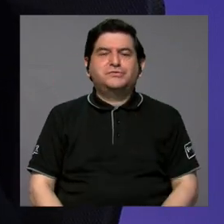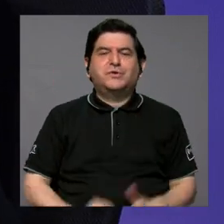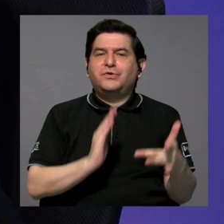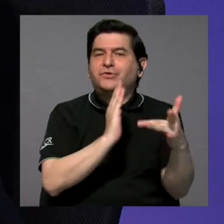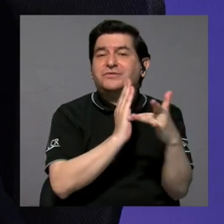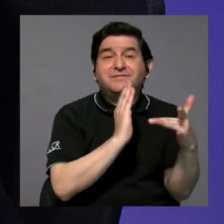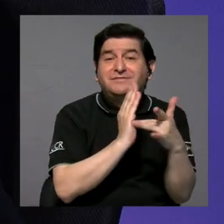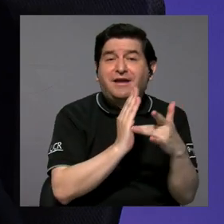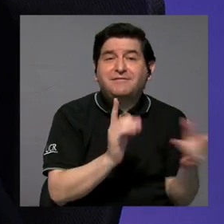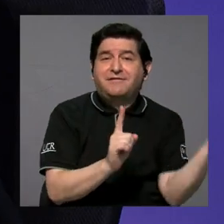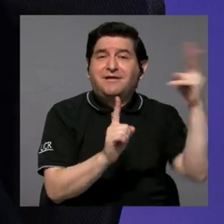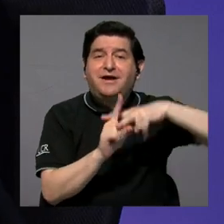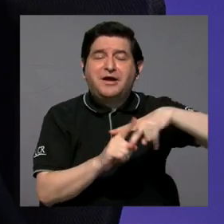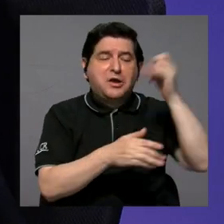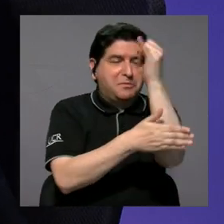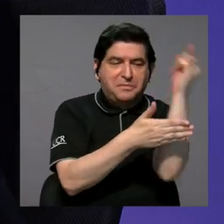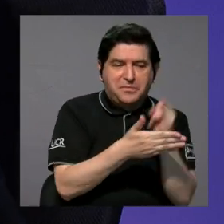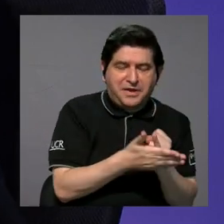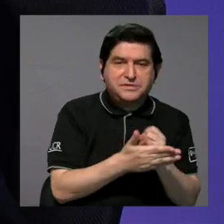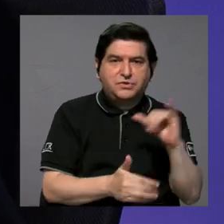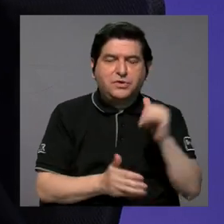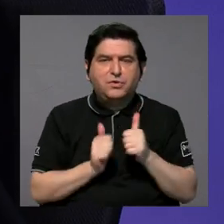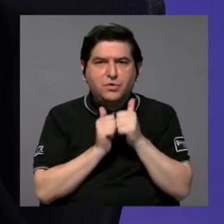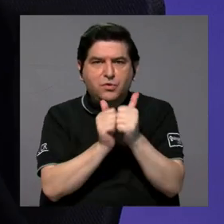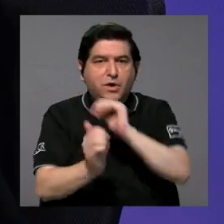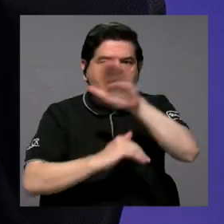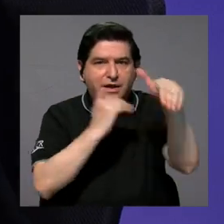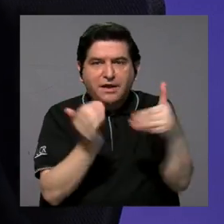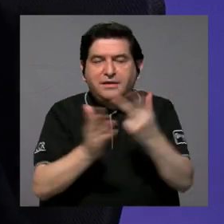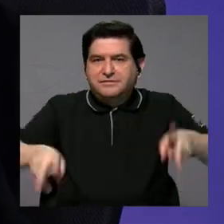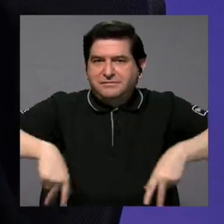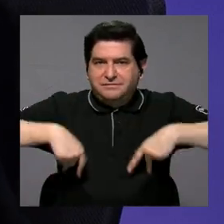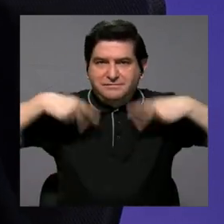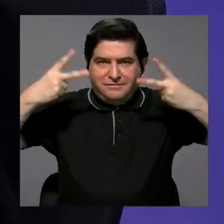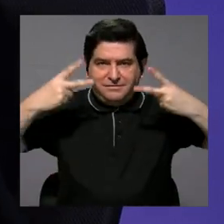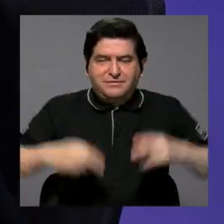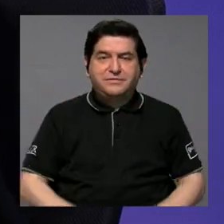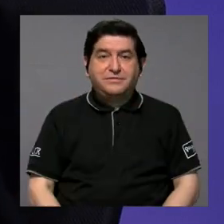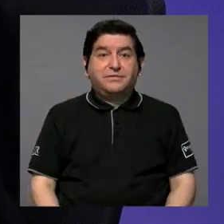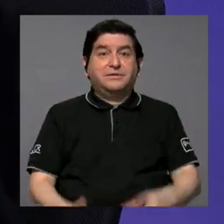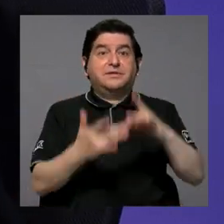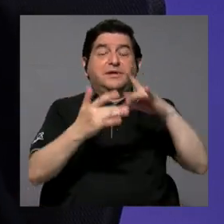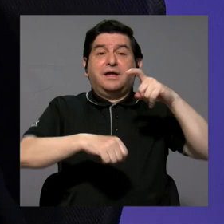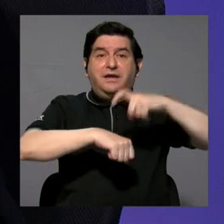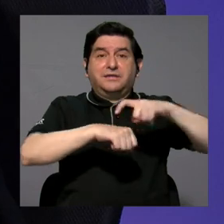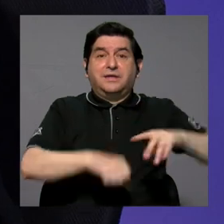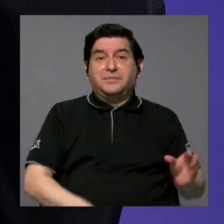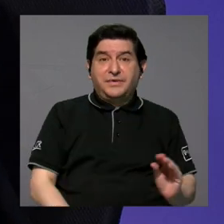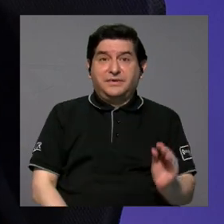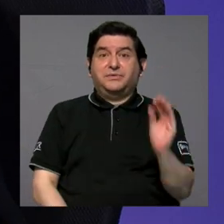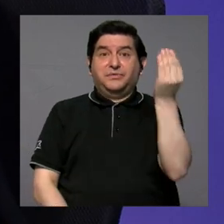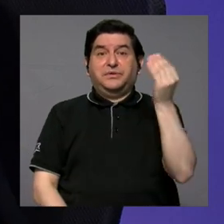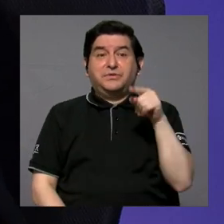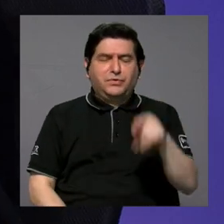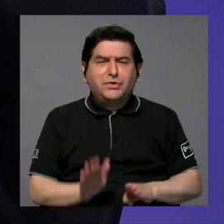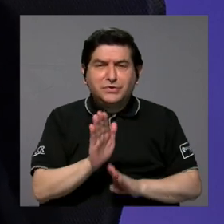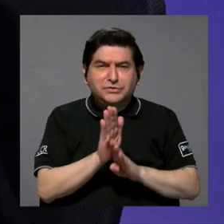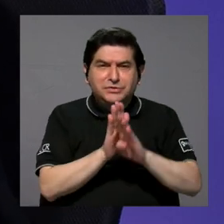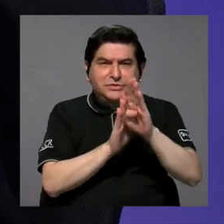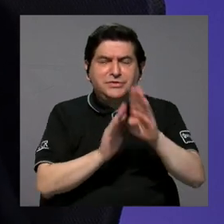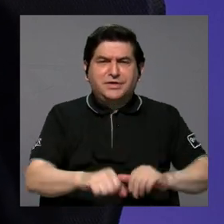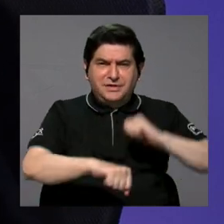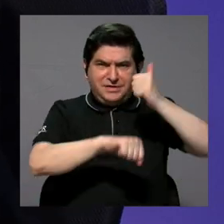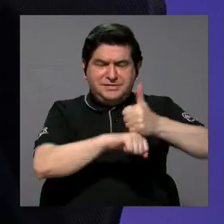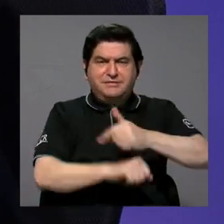técnica de la ejecución artística sino que los van a acompañar durante toda su vida y más en una etapa como la adolescencia, ¿verdad? Que están en el desarrollo y